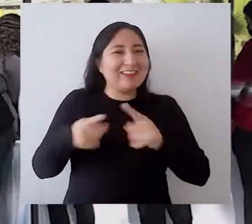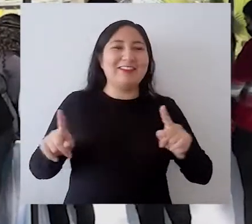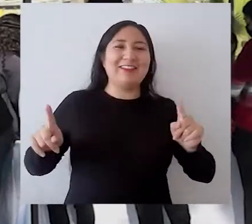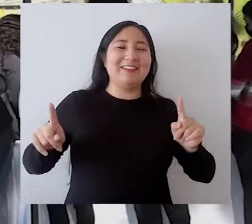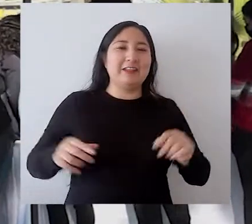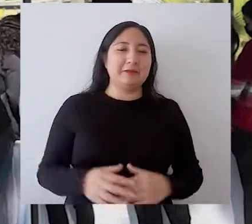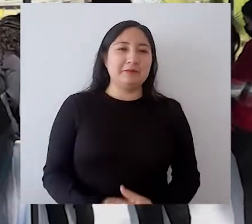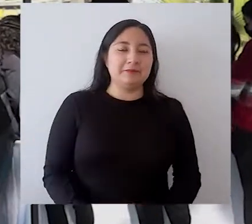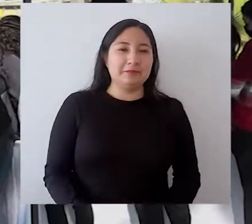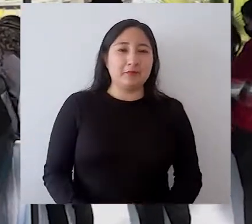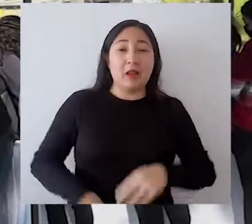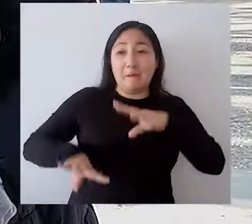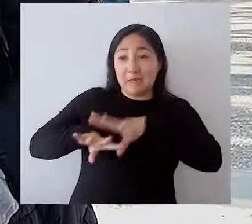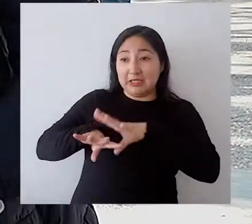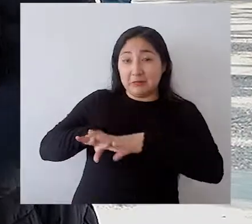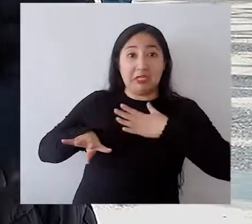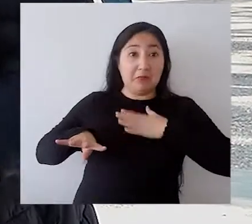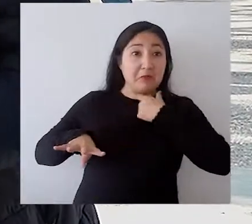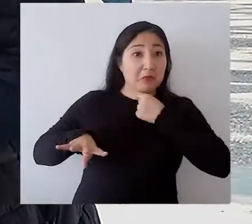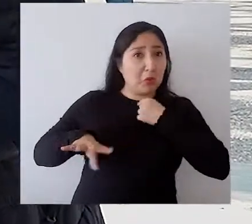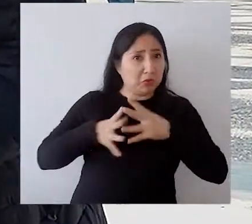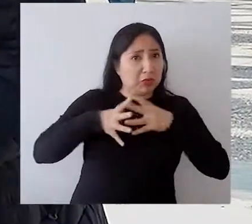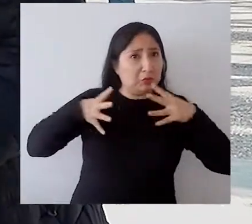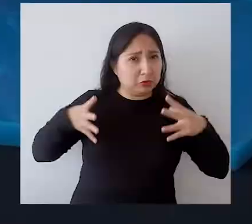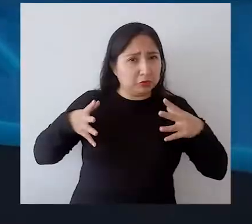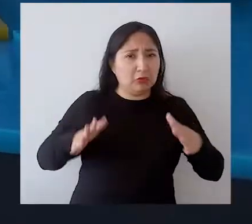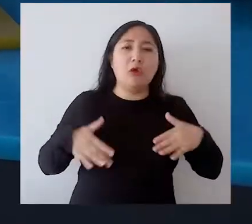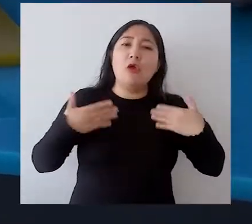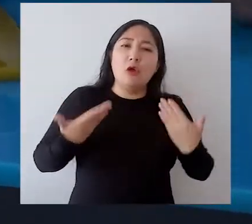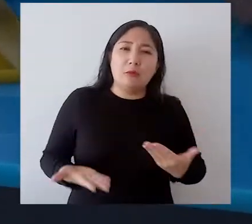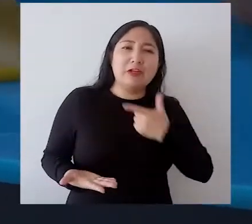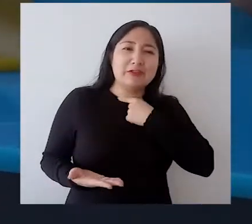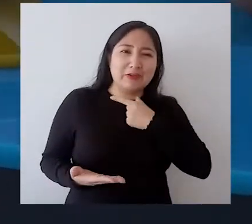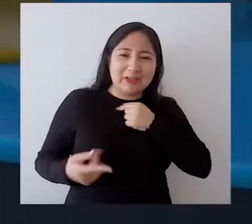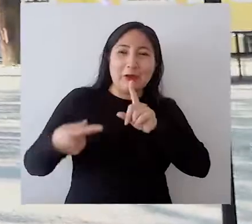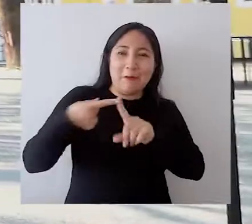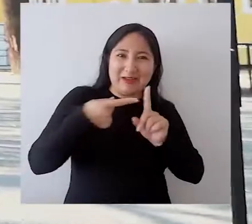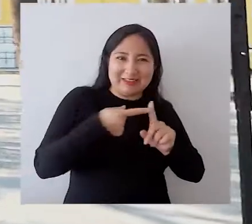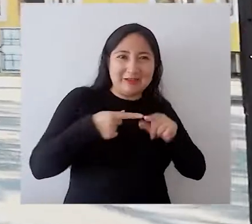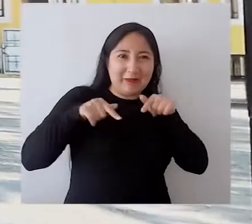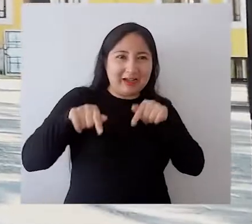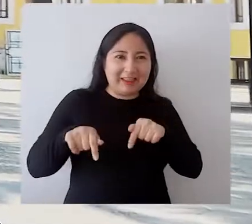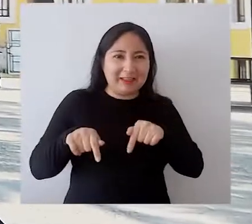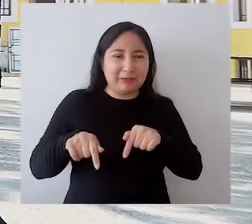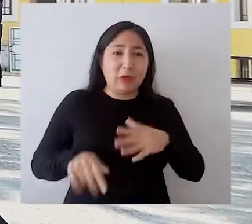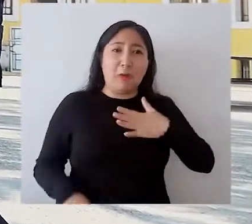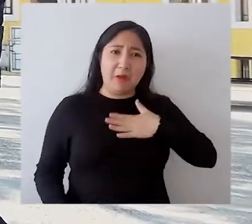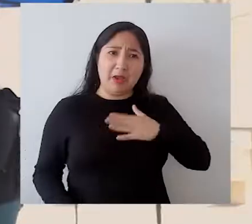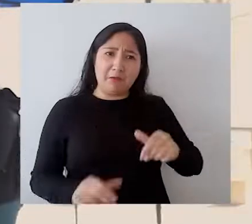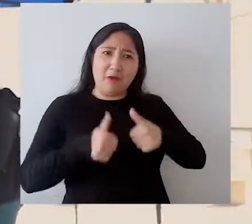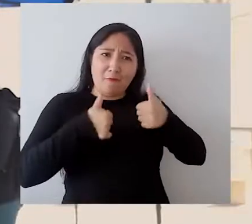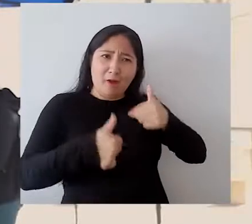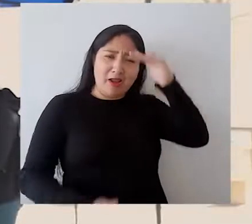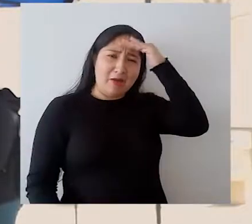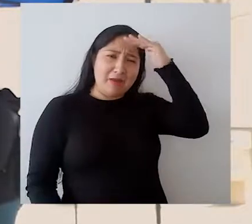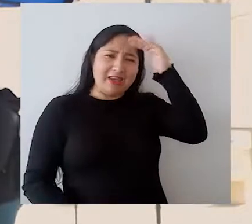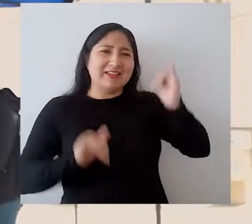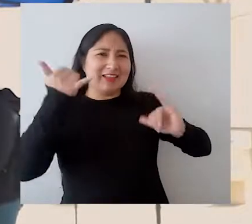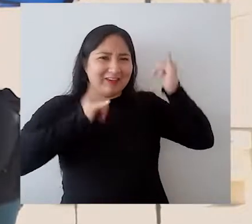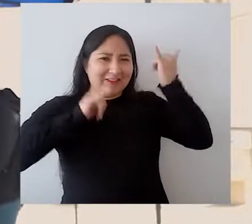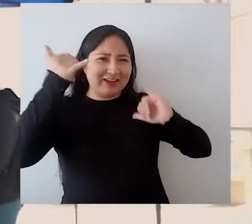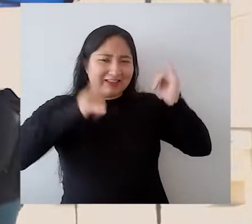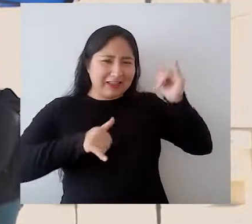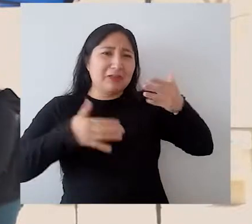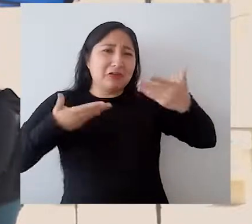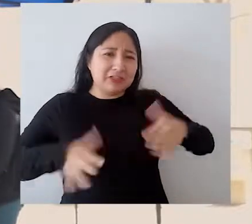ver como actividades como distintas. Sí, las matemáticas me gustan bastante, por eso quiero participar de esto. Ha sido una buena experiencia,